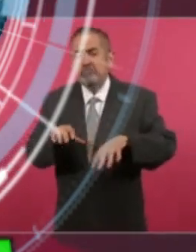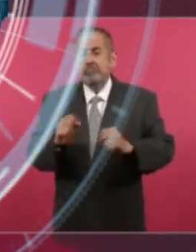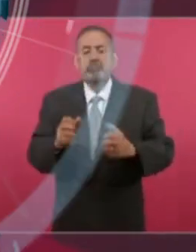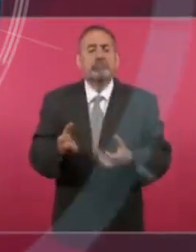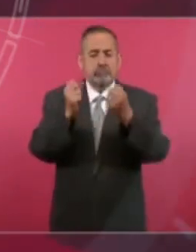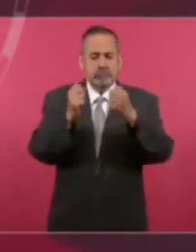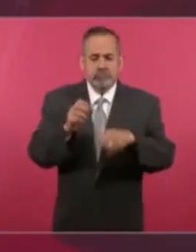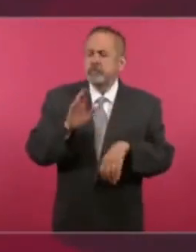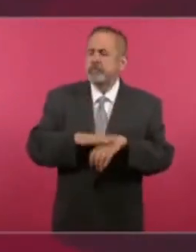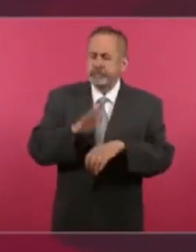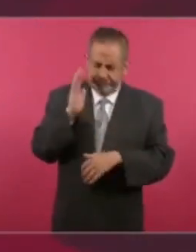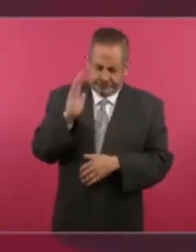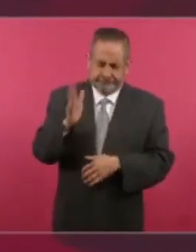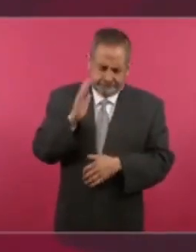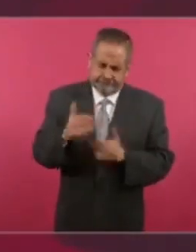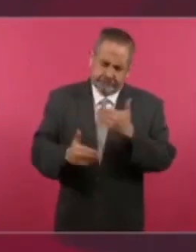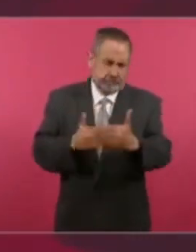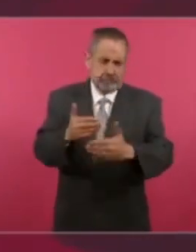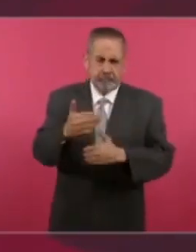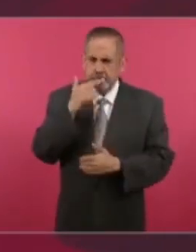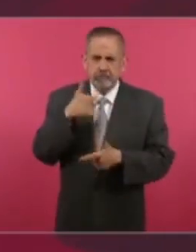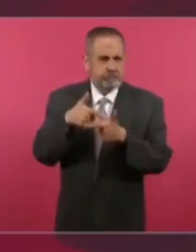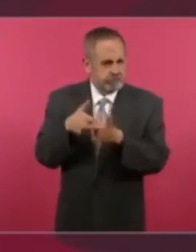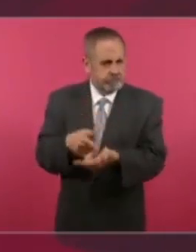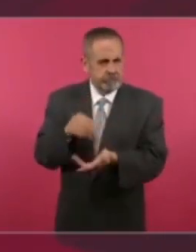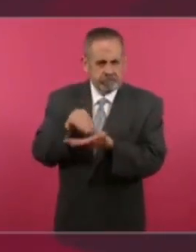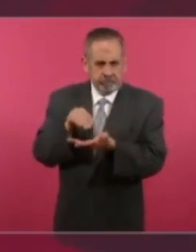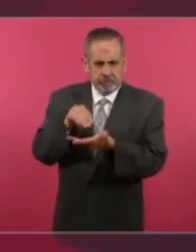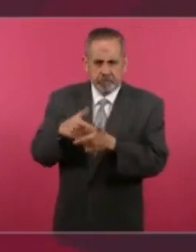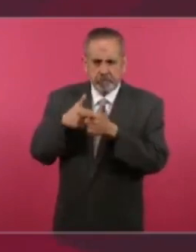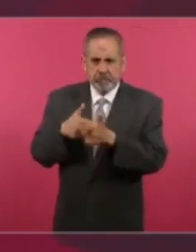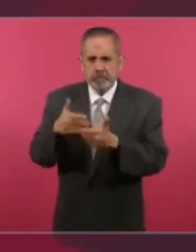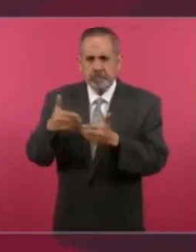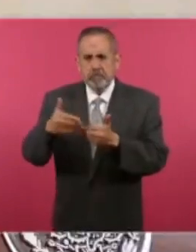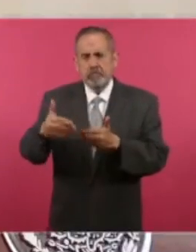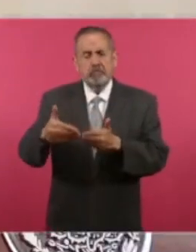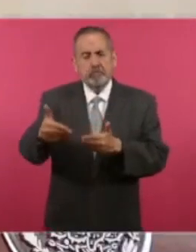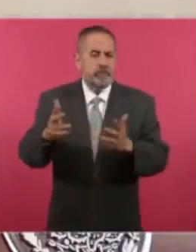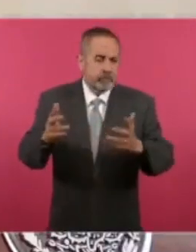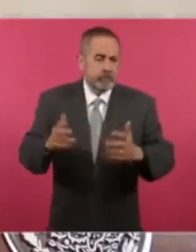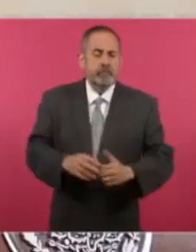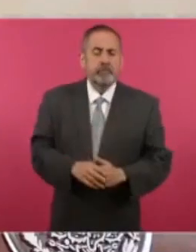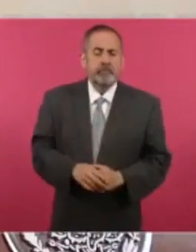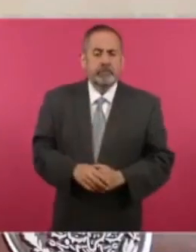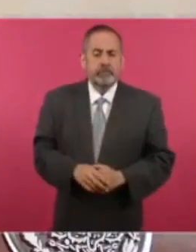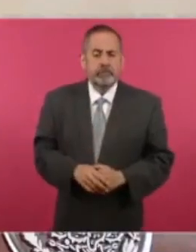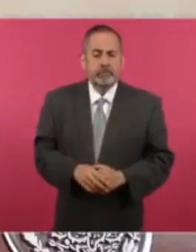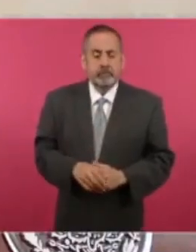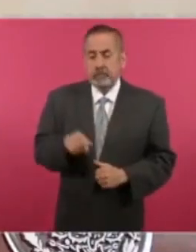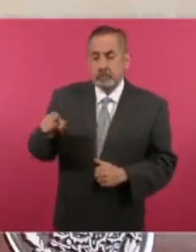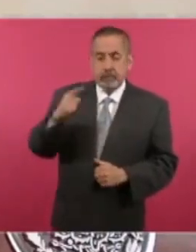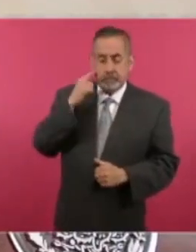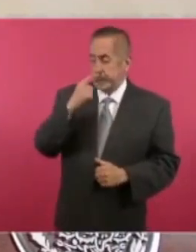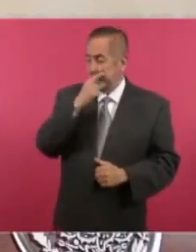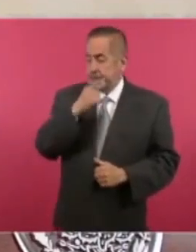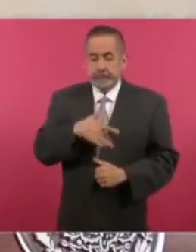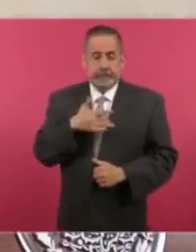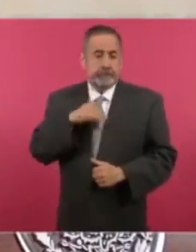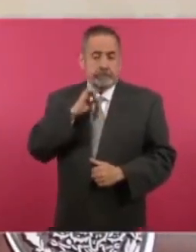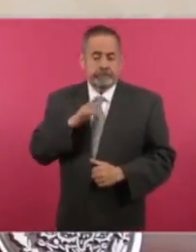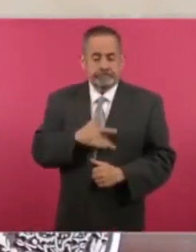se ha avanzado y se va a seguir avanzando, más que pues ella decide